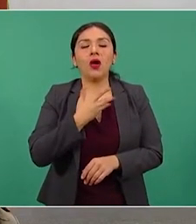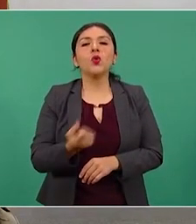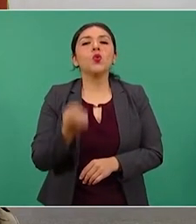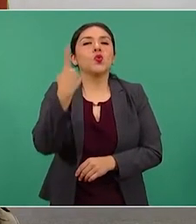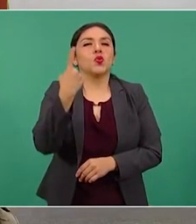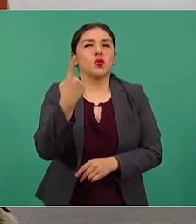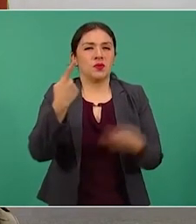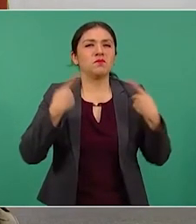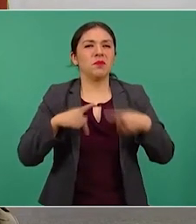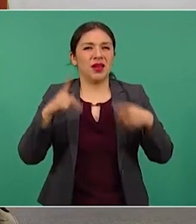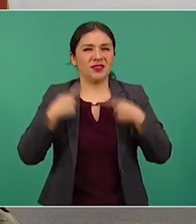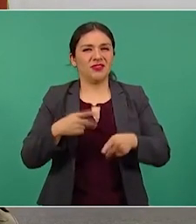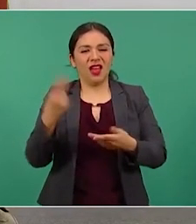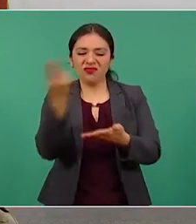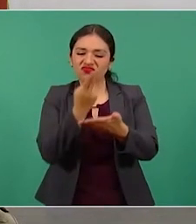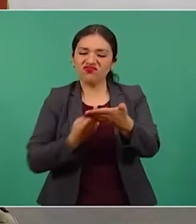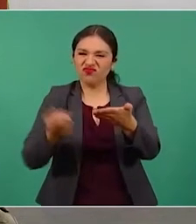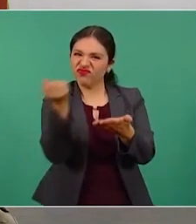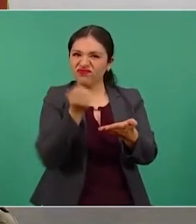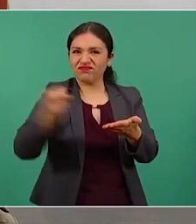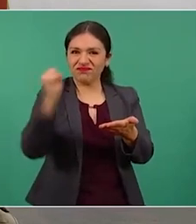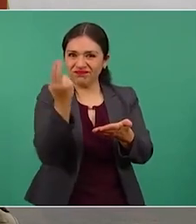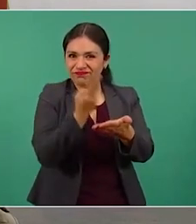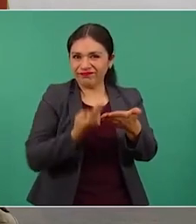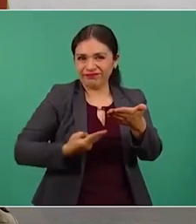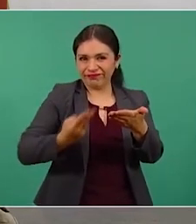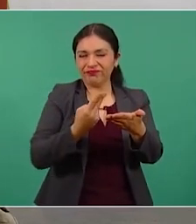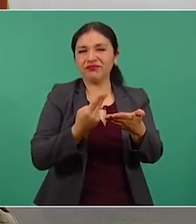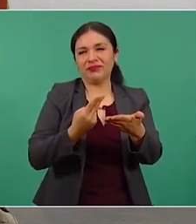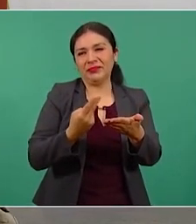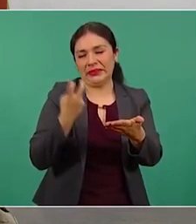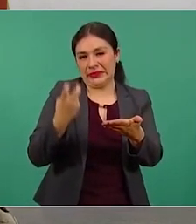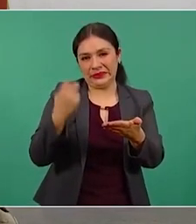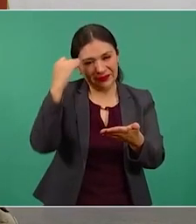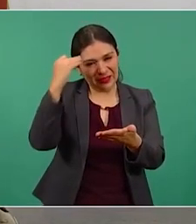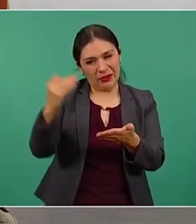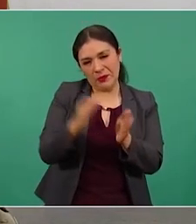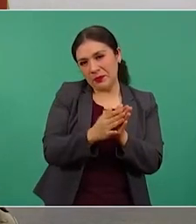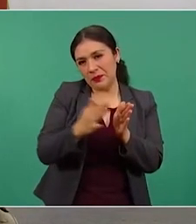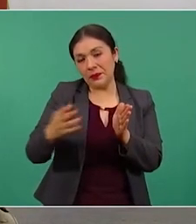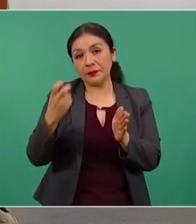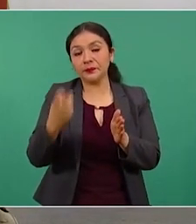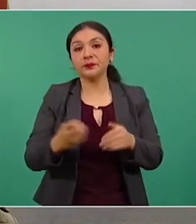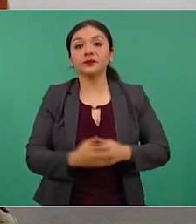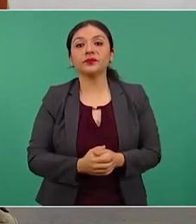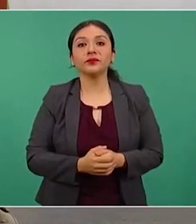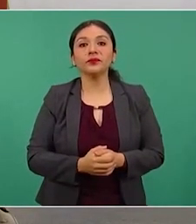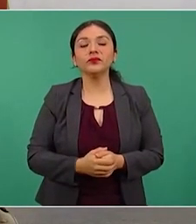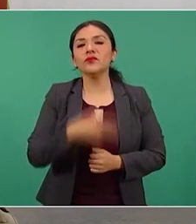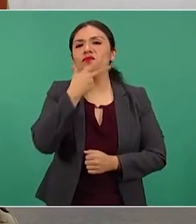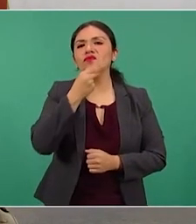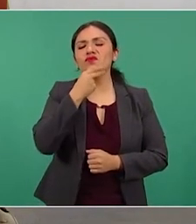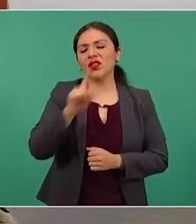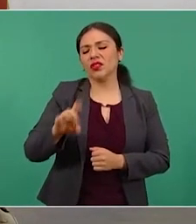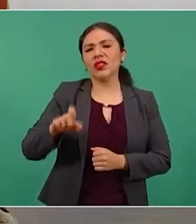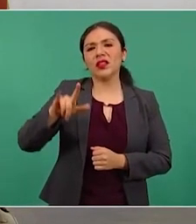caricaturistas de nuestro tiempo, de Leoflores,